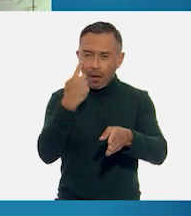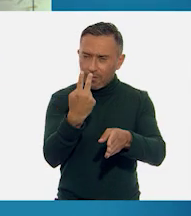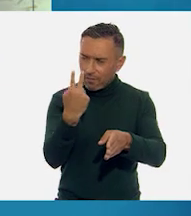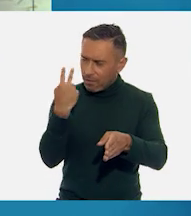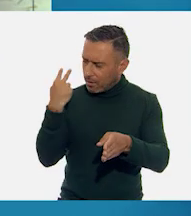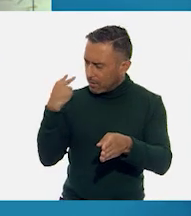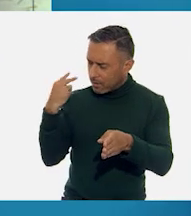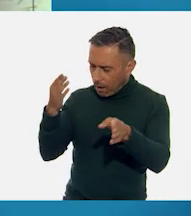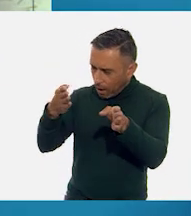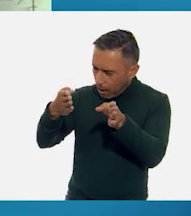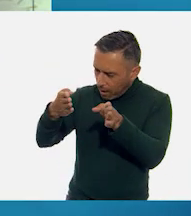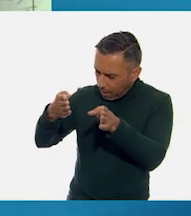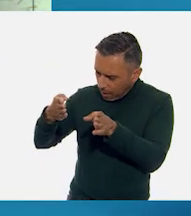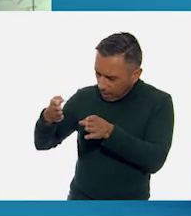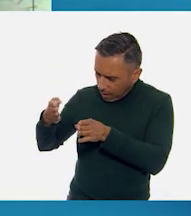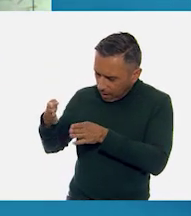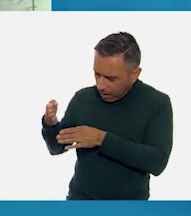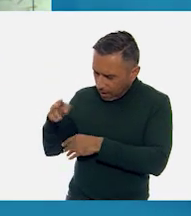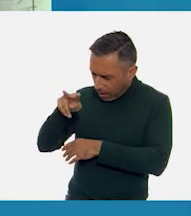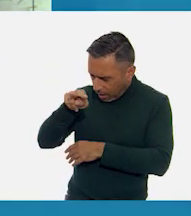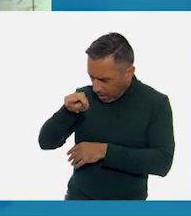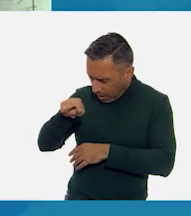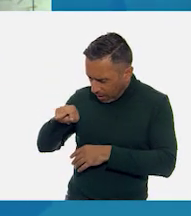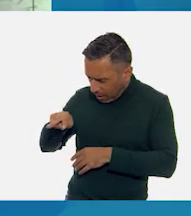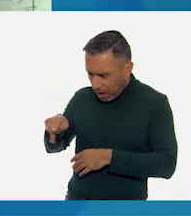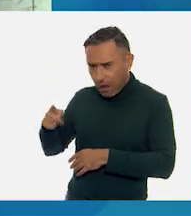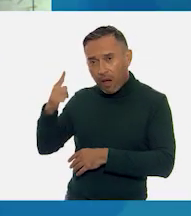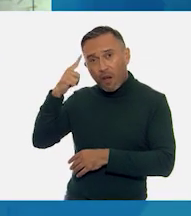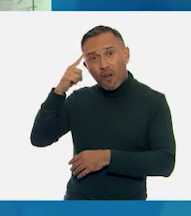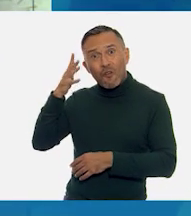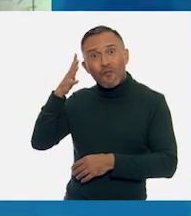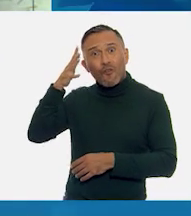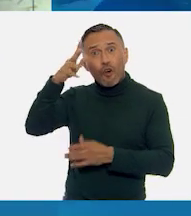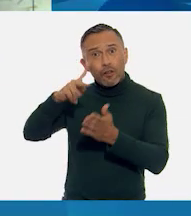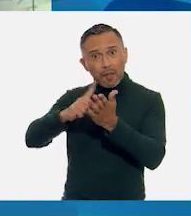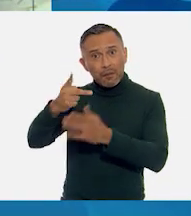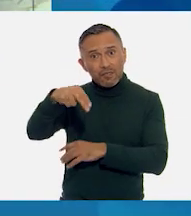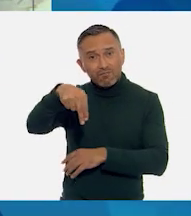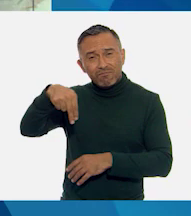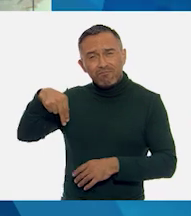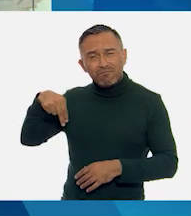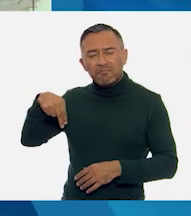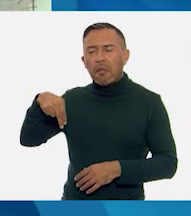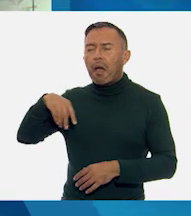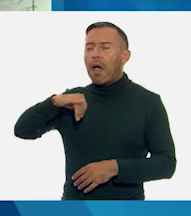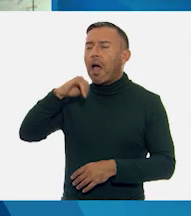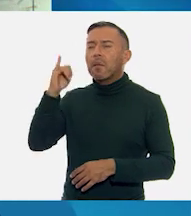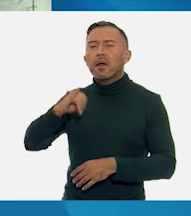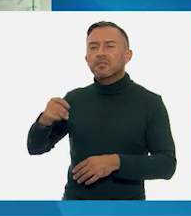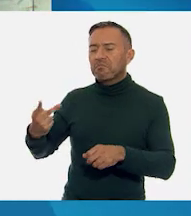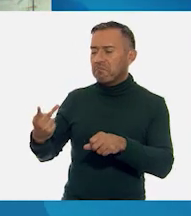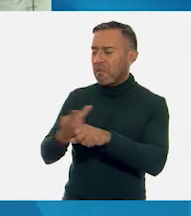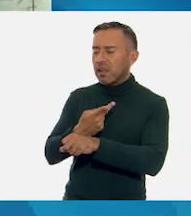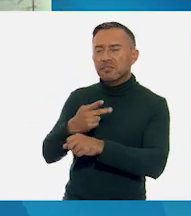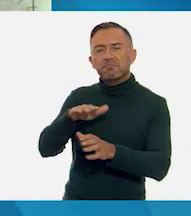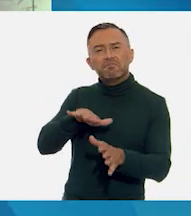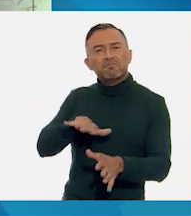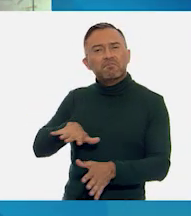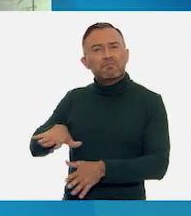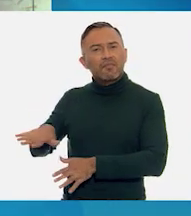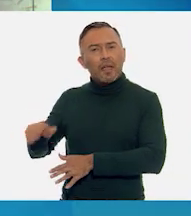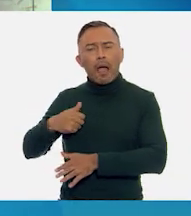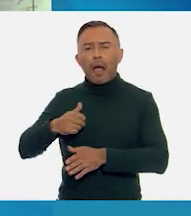se ve la senda que nunca se ha de volver a pisar. Caminante. No hay